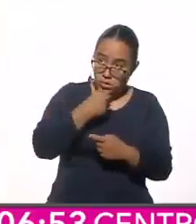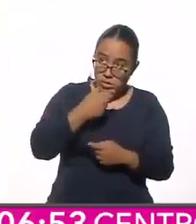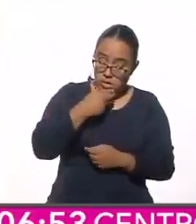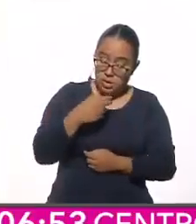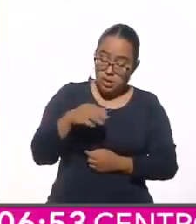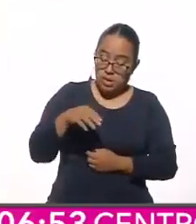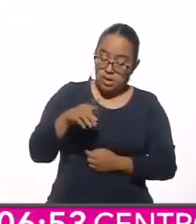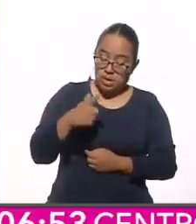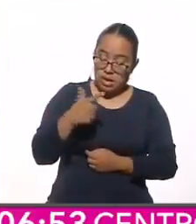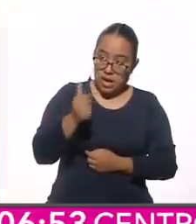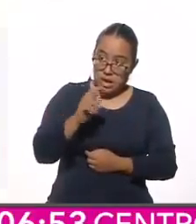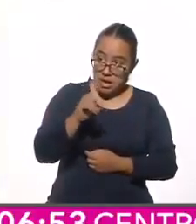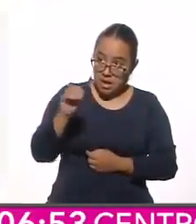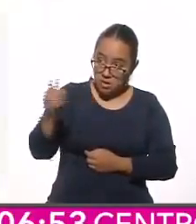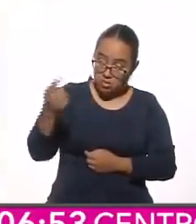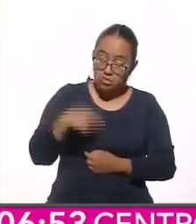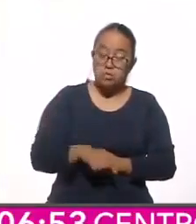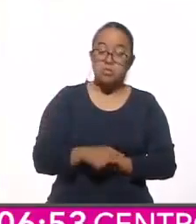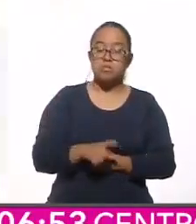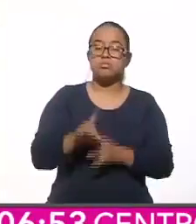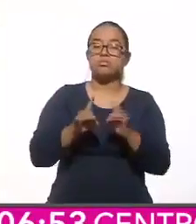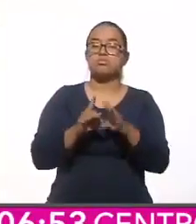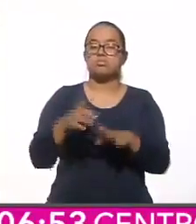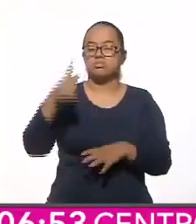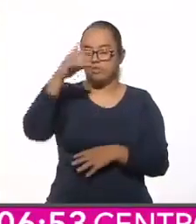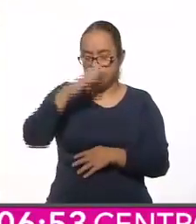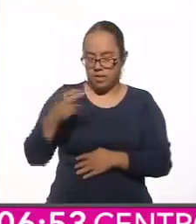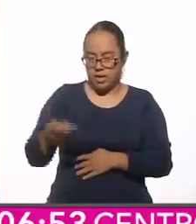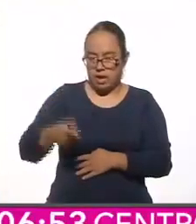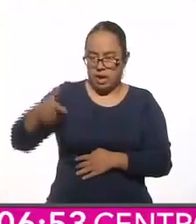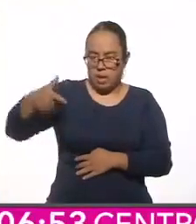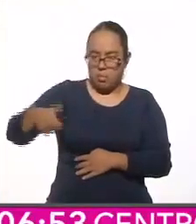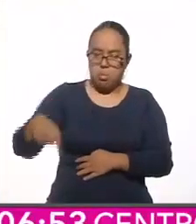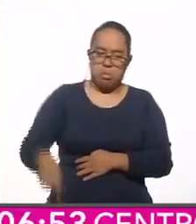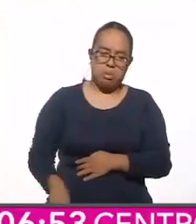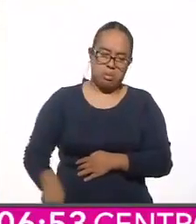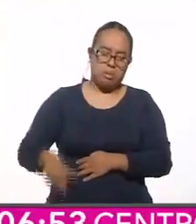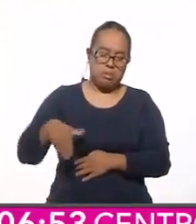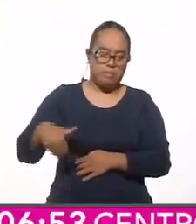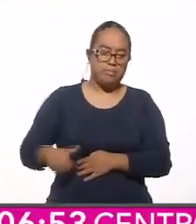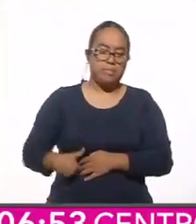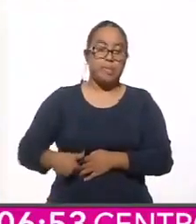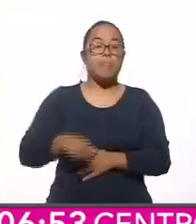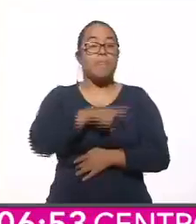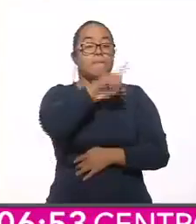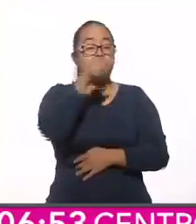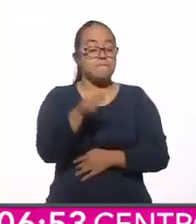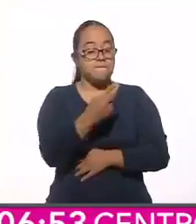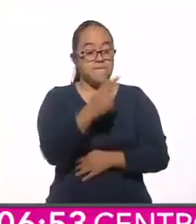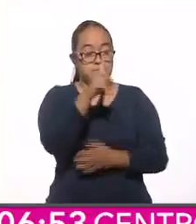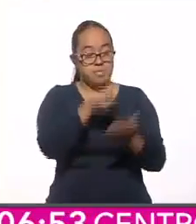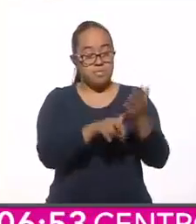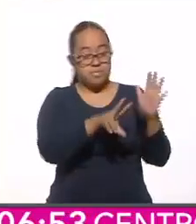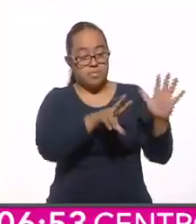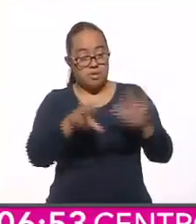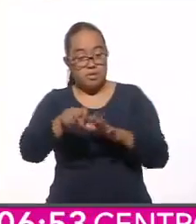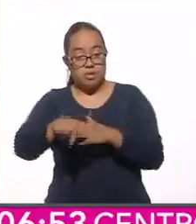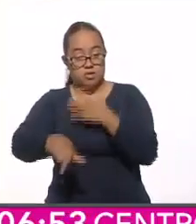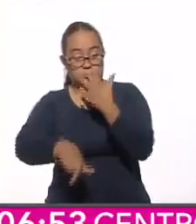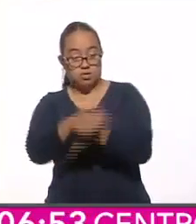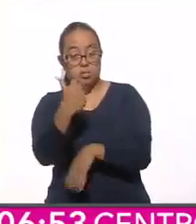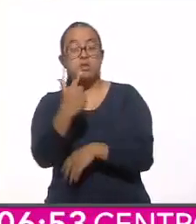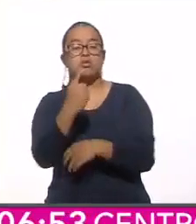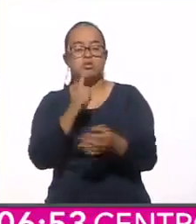Galeana, donde fue herido en una pierna. Después participó en noviembre de 1812